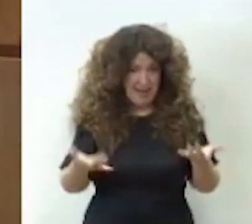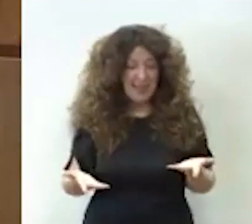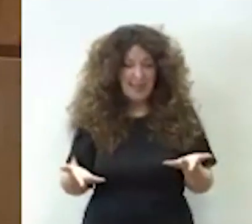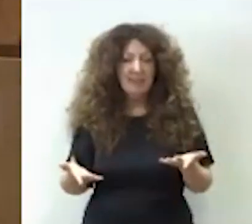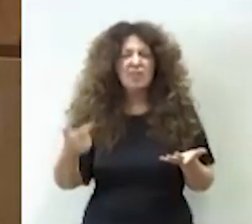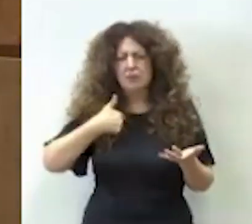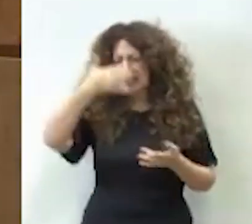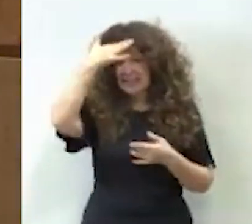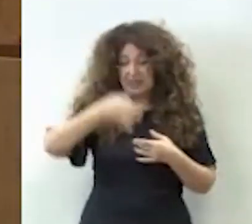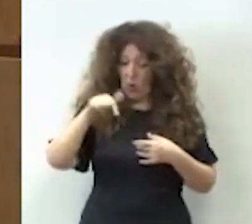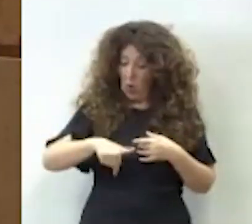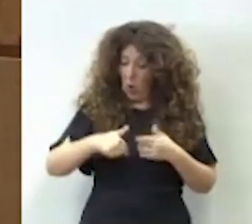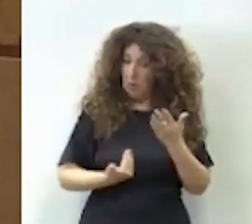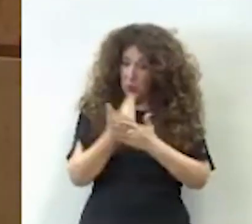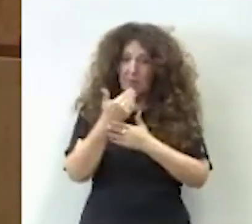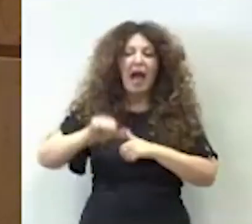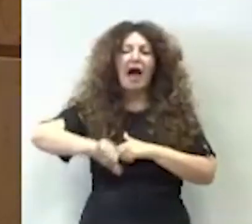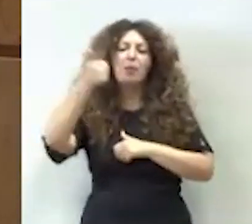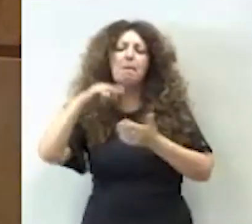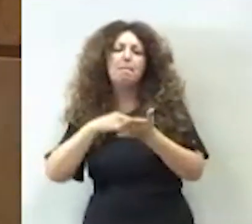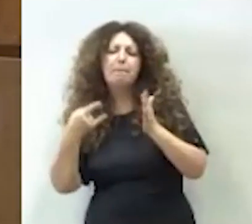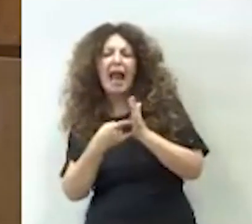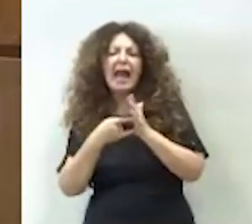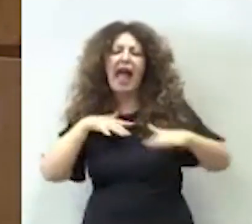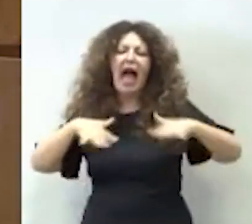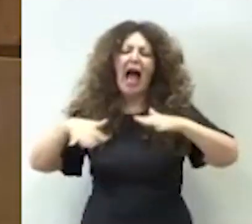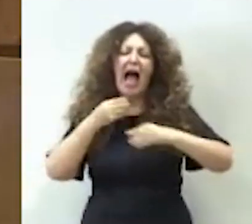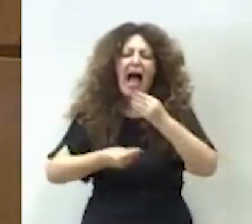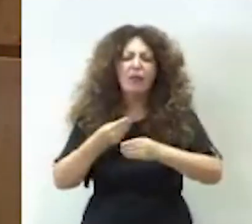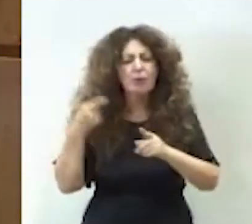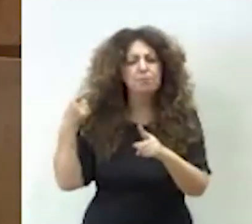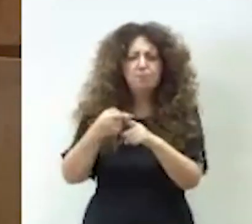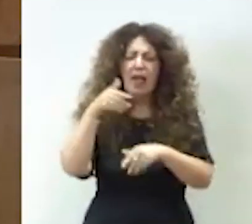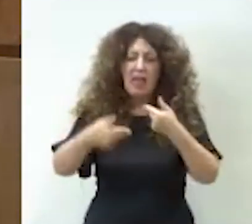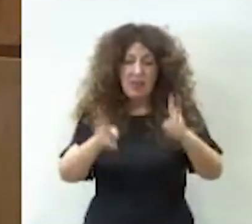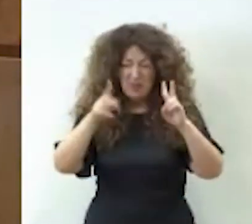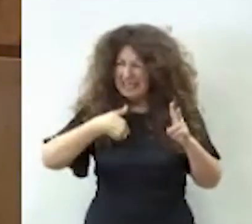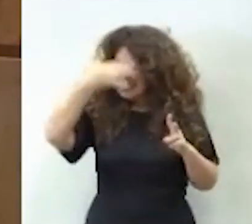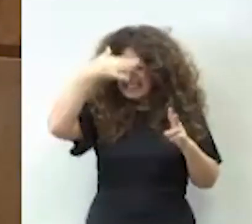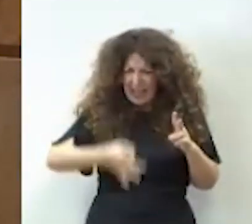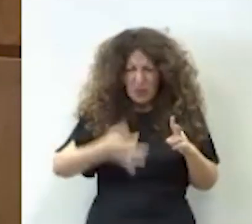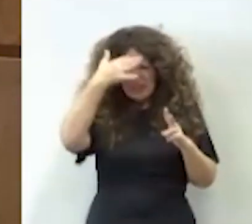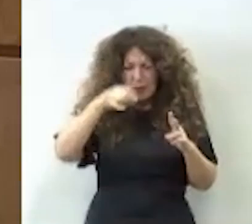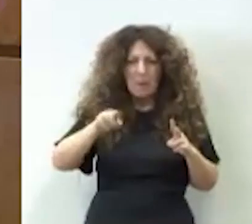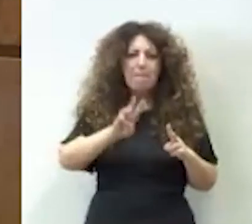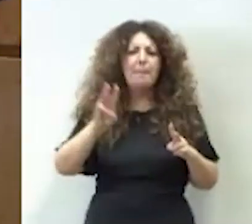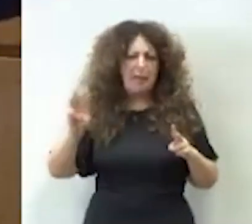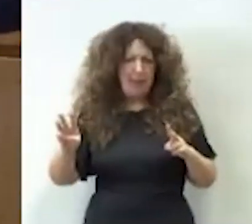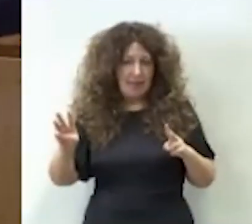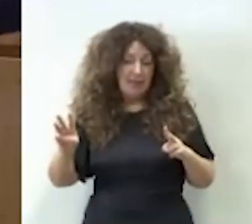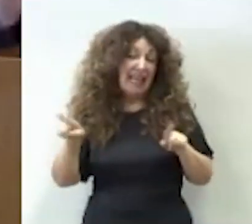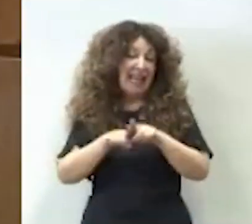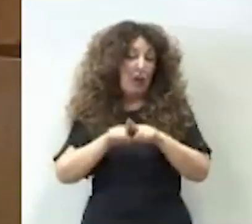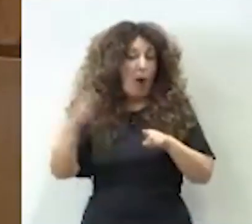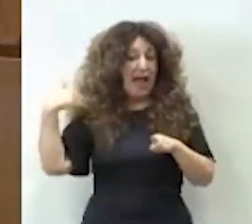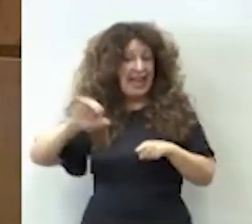Y hoy hemos aprobado el Plan de Acción por la Democracia, que el Partido Popular estará a favor, como estuvo en